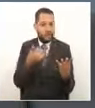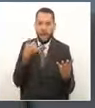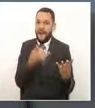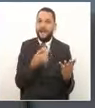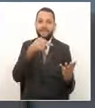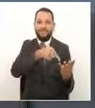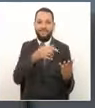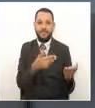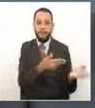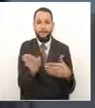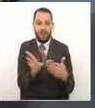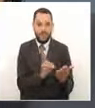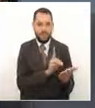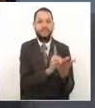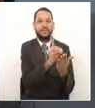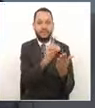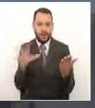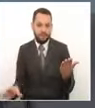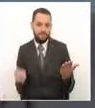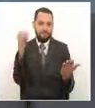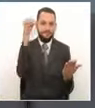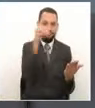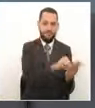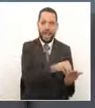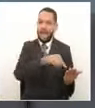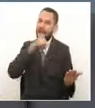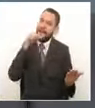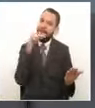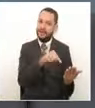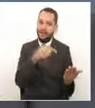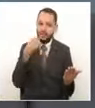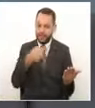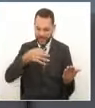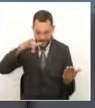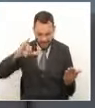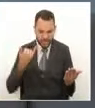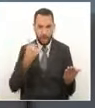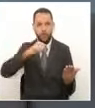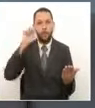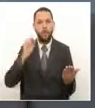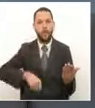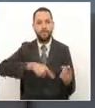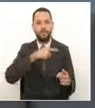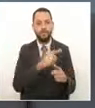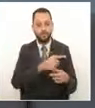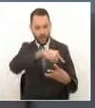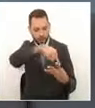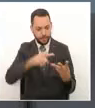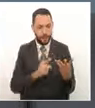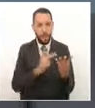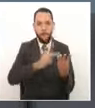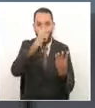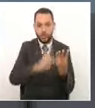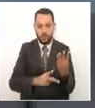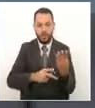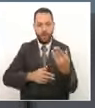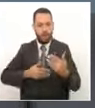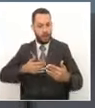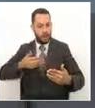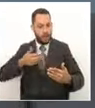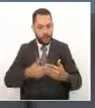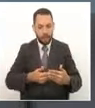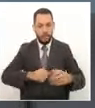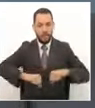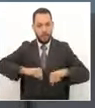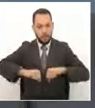esos cuatro proyectos son parte fundamental y columna vertebral y hoy los cuatro proyectos se están materializando a pesar de que llevamos ciento veinticuatro